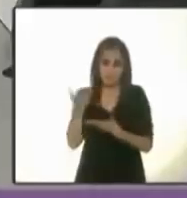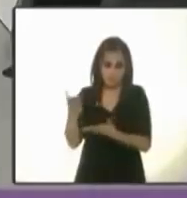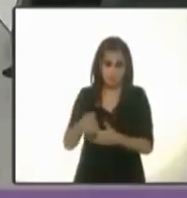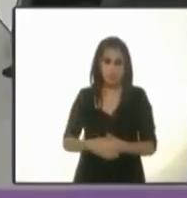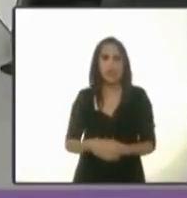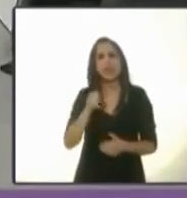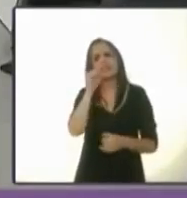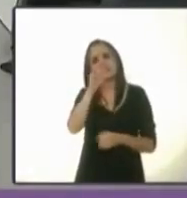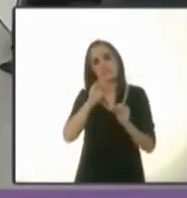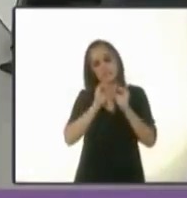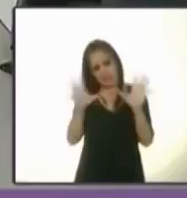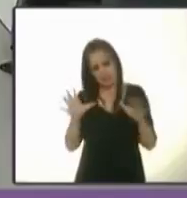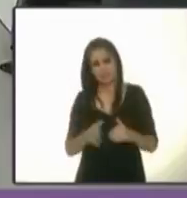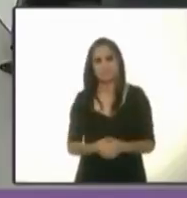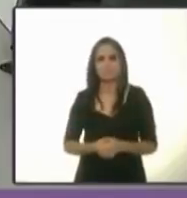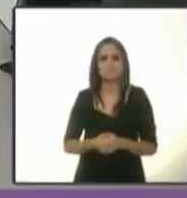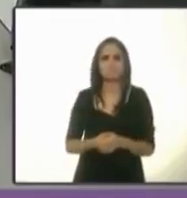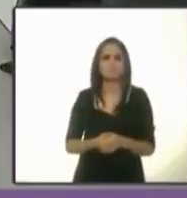Sí, claro que sí.